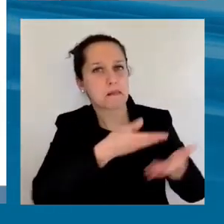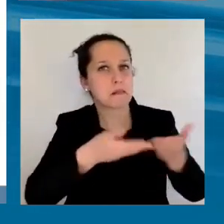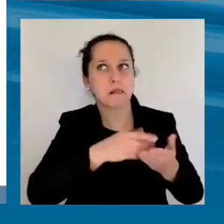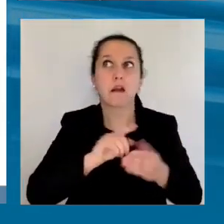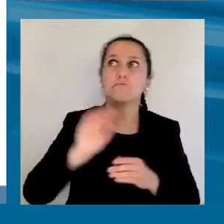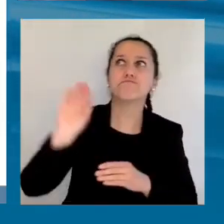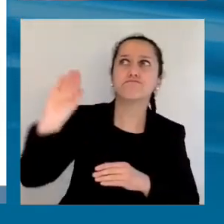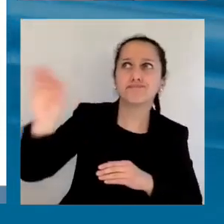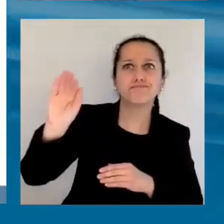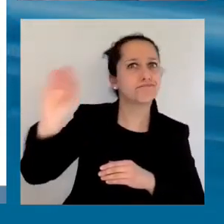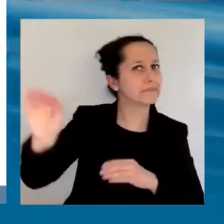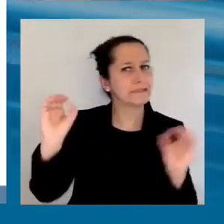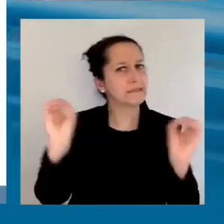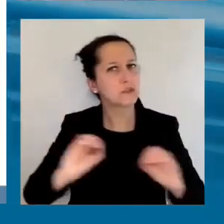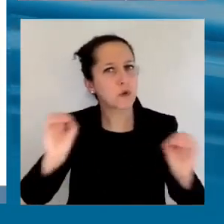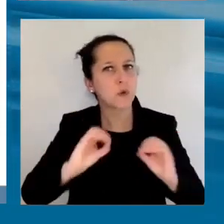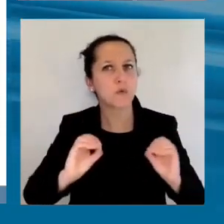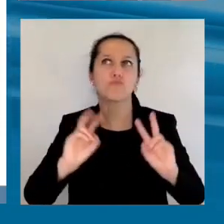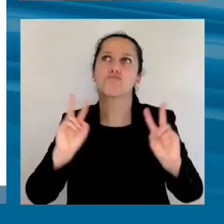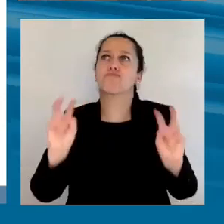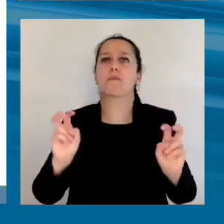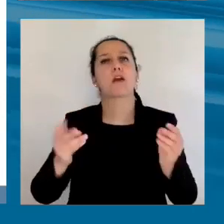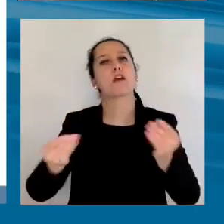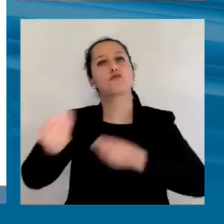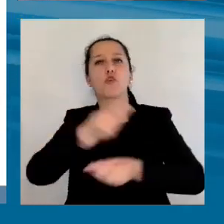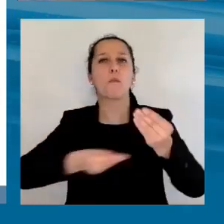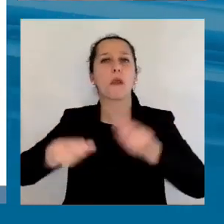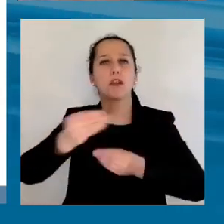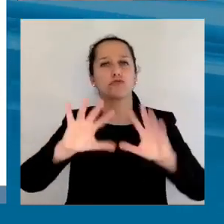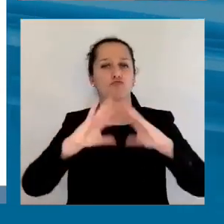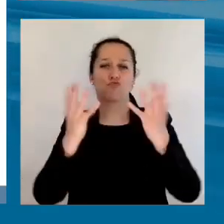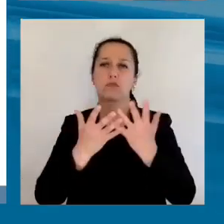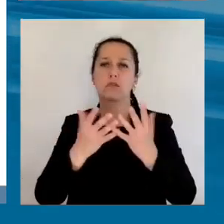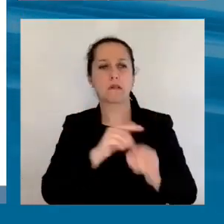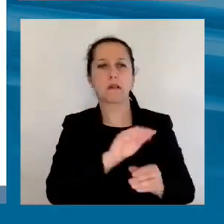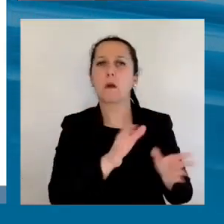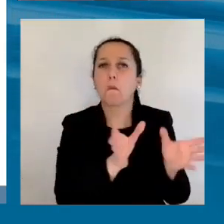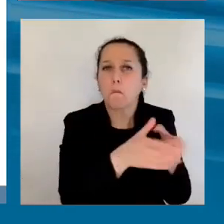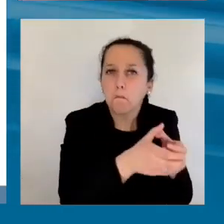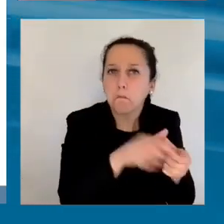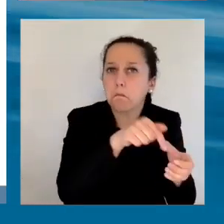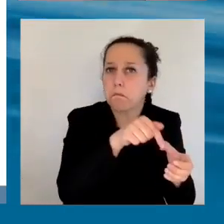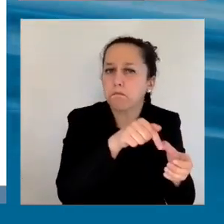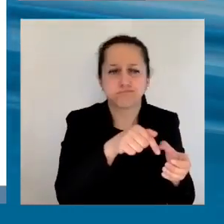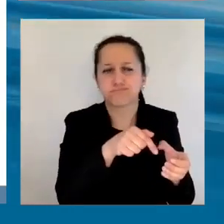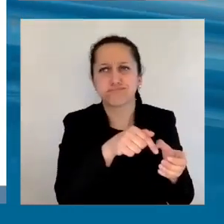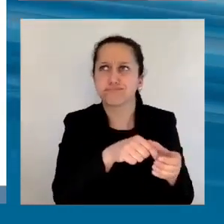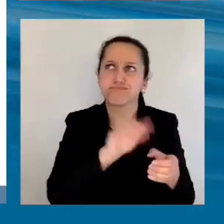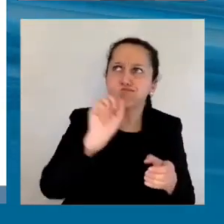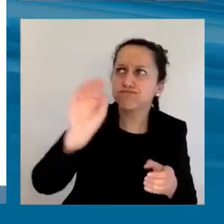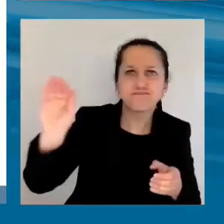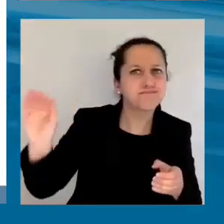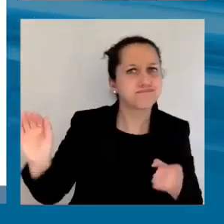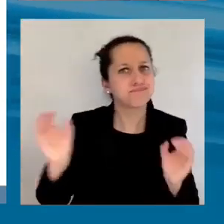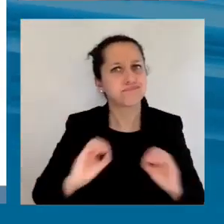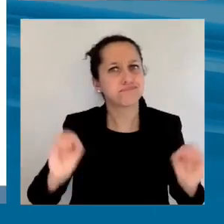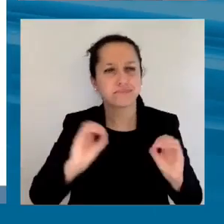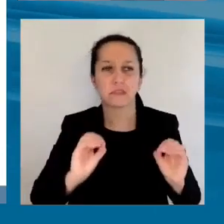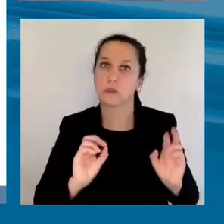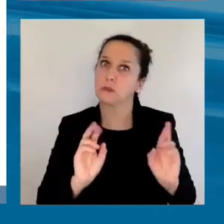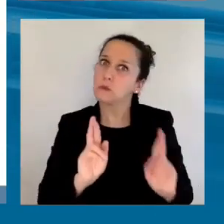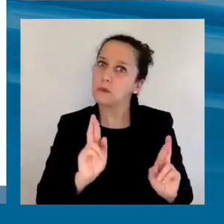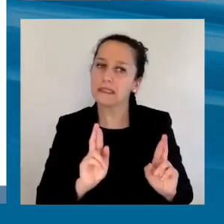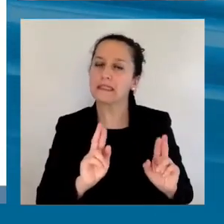comercio. Y entonces hay un escenario también ahí que hay que trabajar para que no se concrete o no se